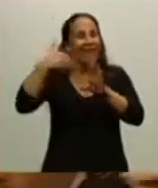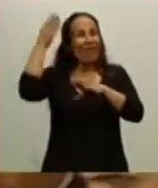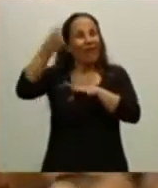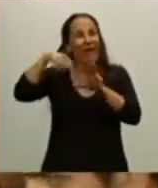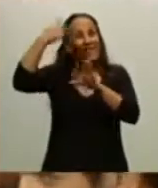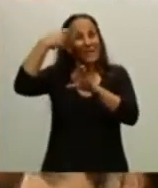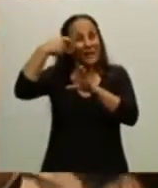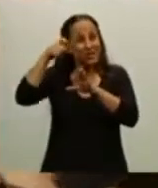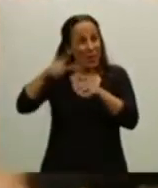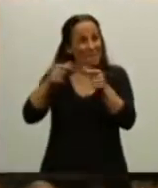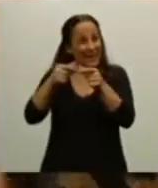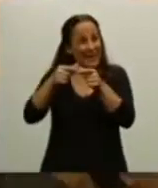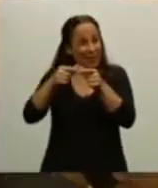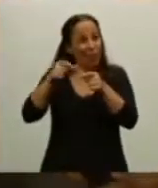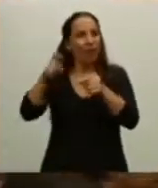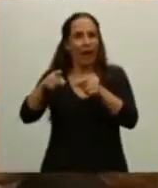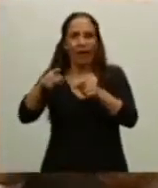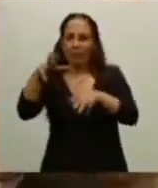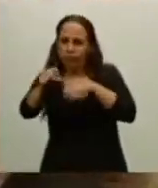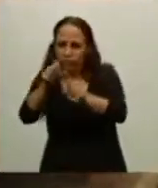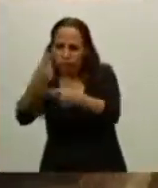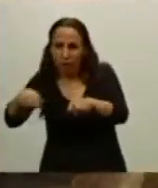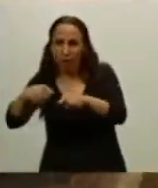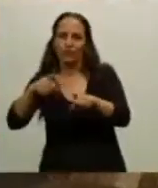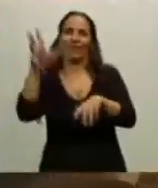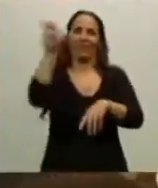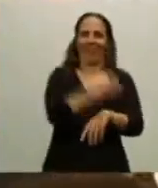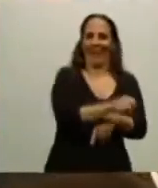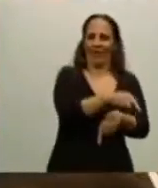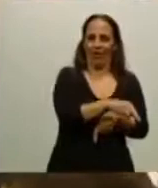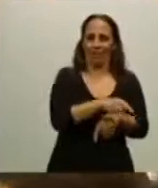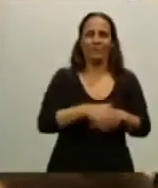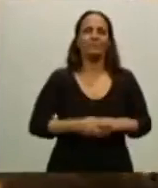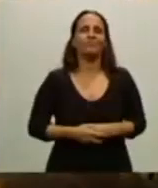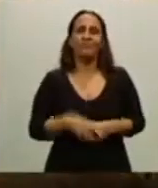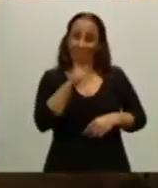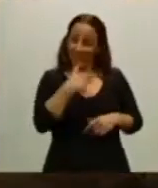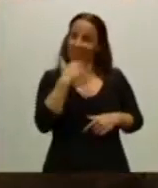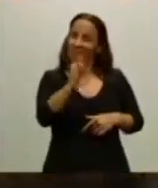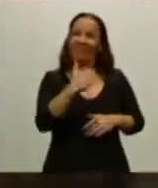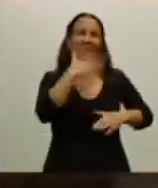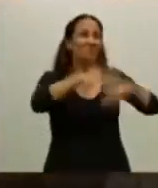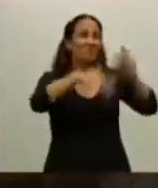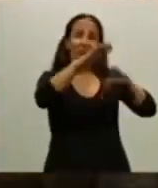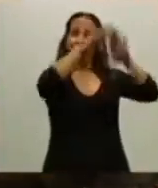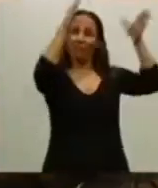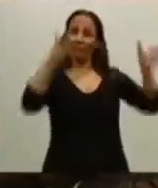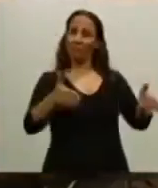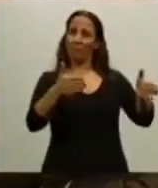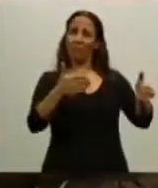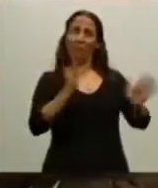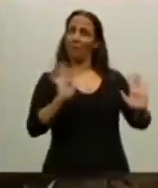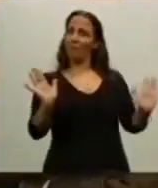Por eso digo que esto no es una construcción edilicia, es una construcción